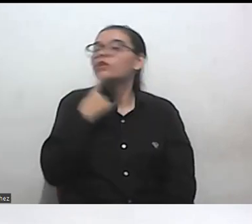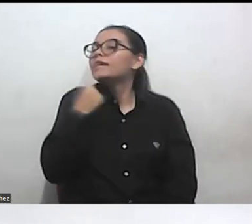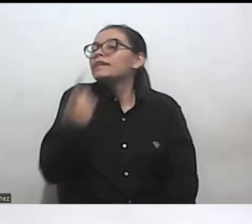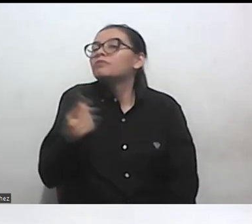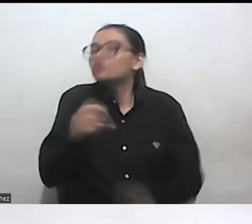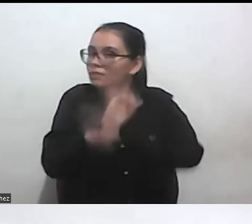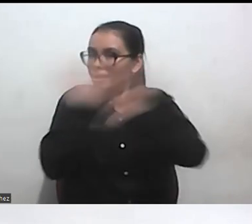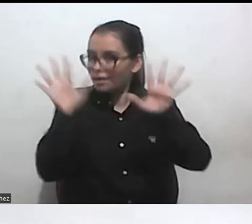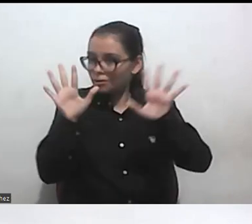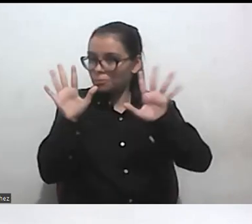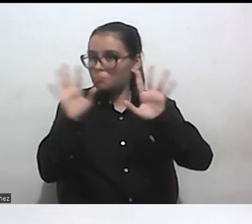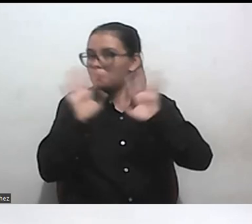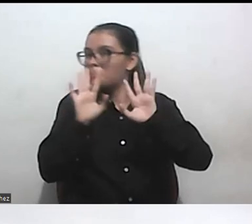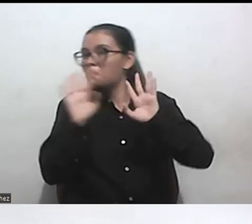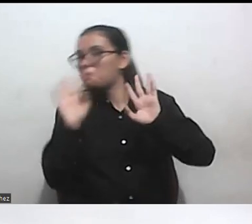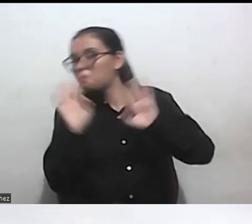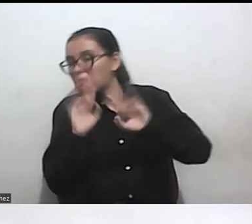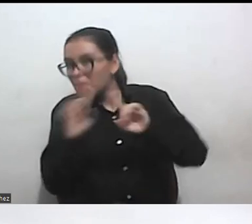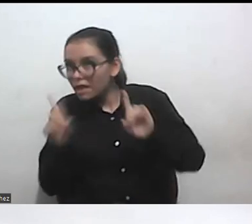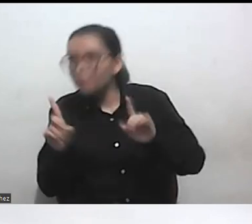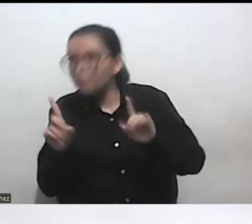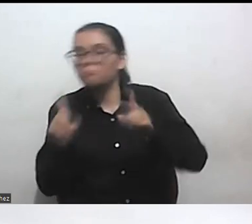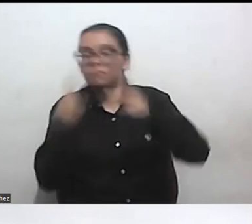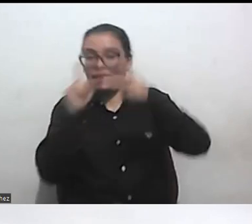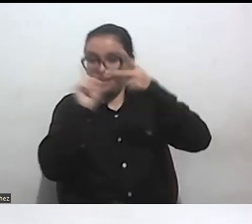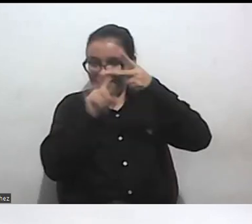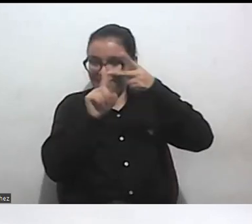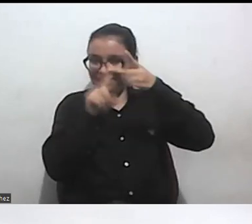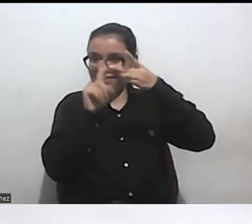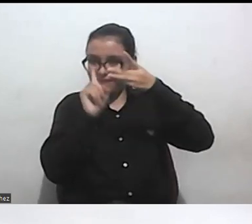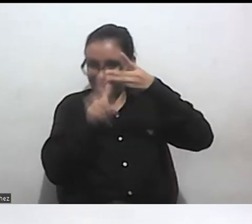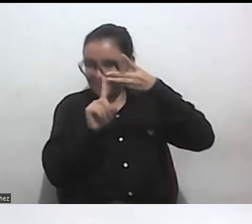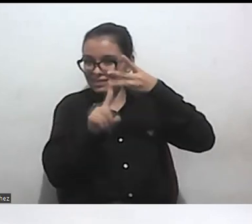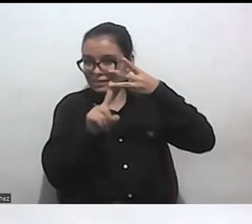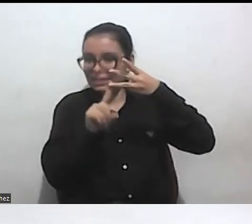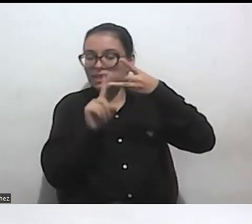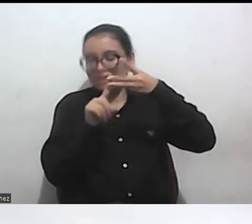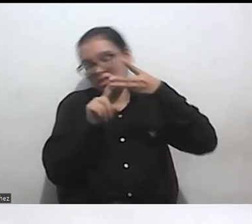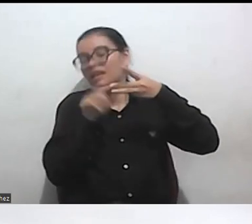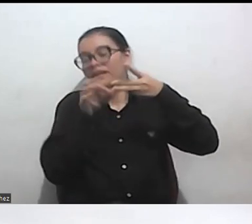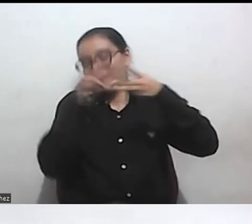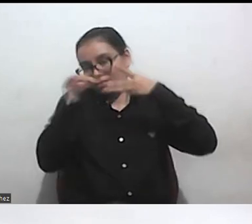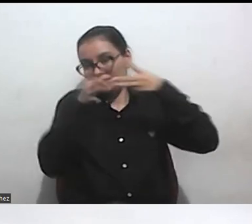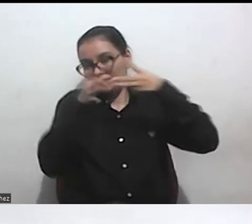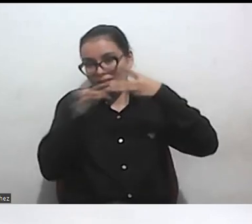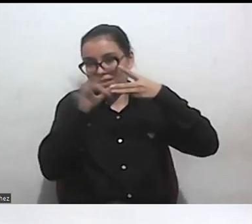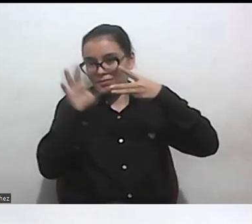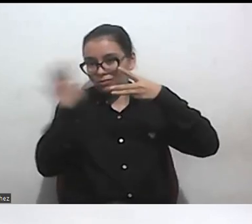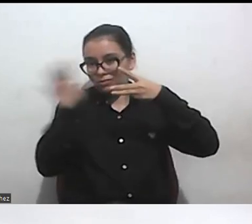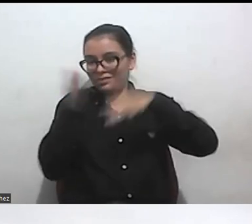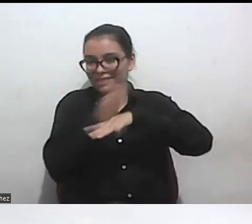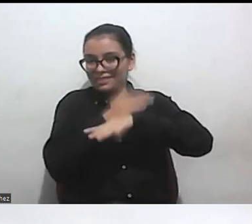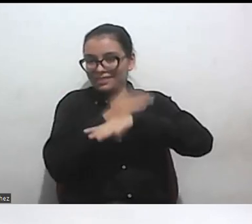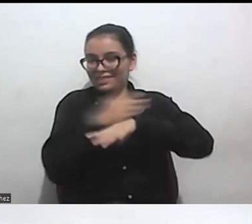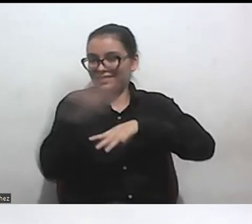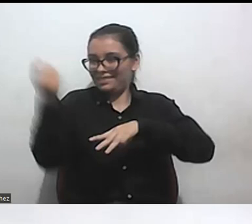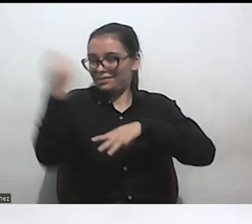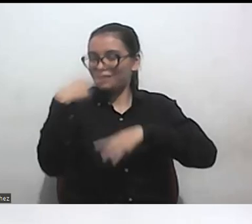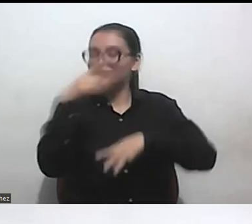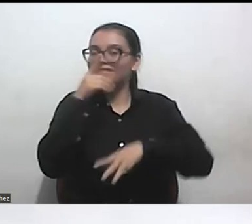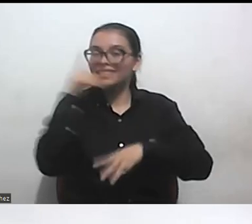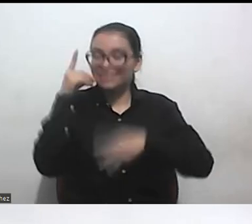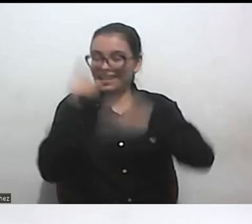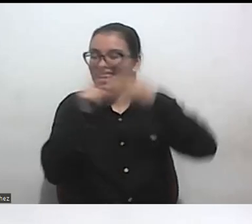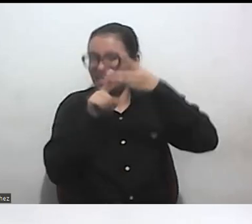en la segunda y tercera ronda de preguntas que nos hizo Daniela pienso que